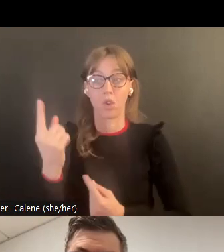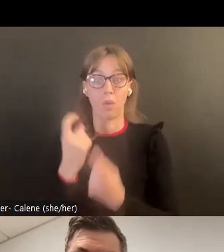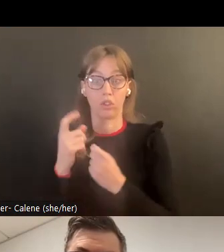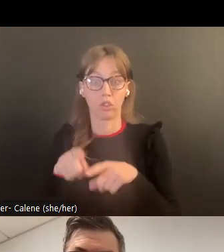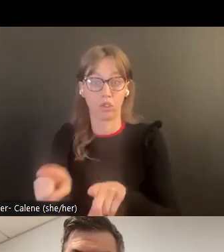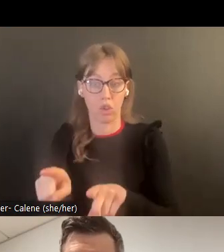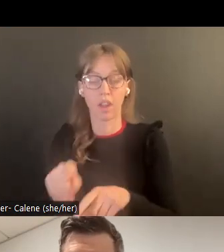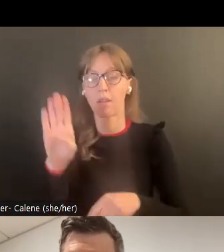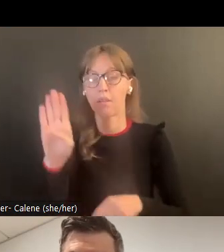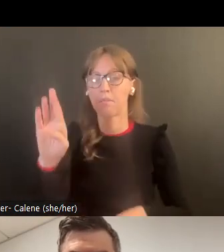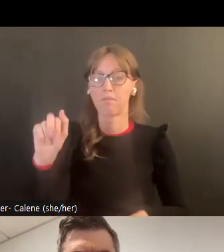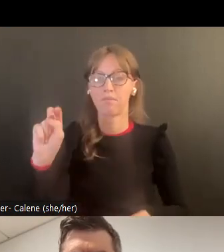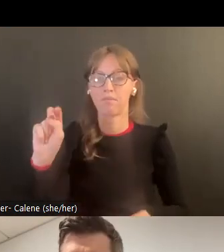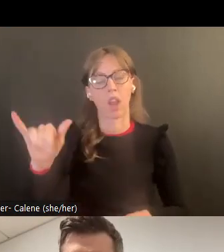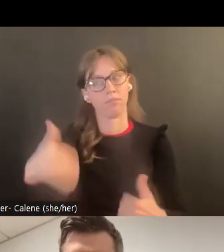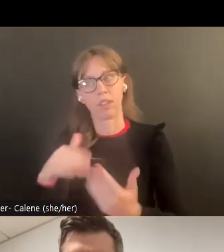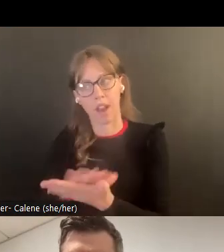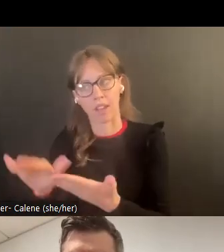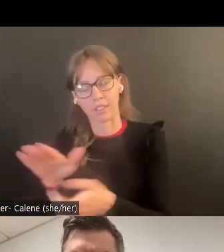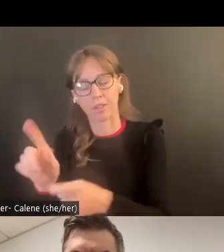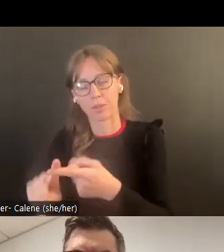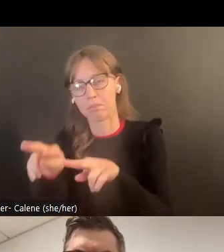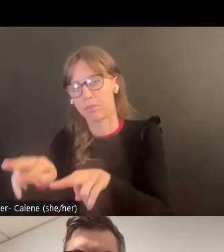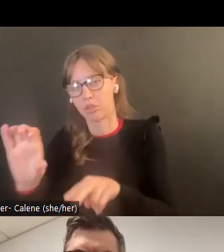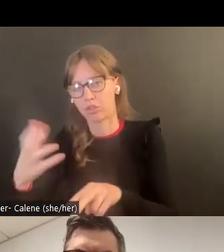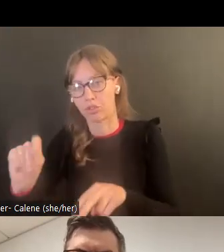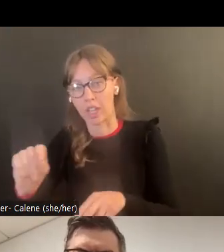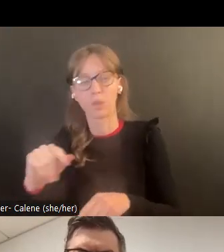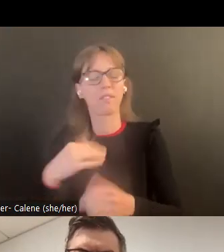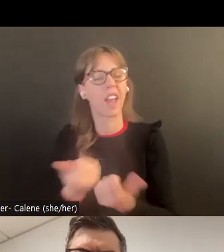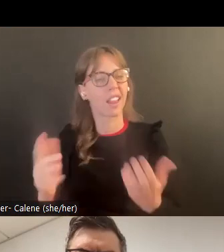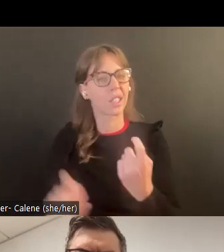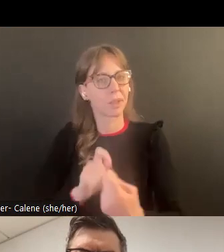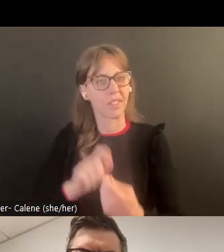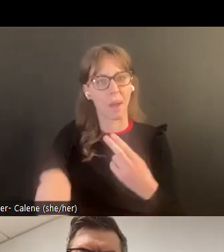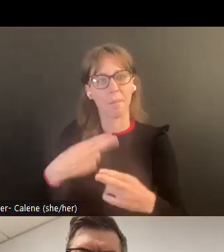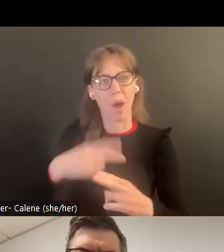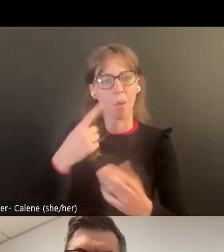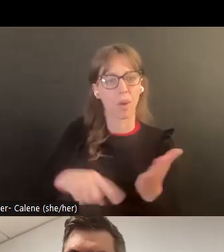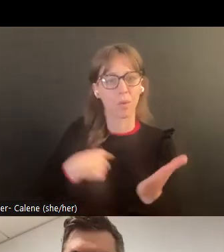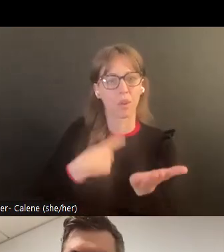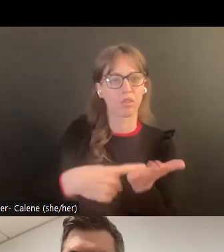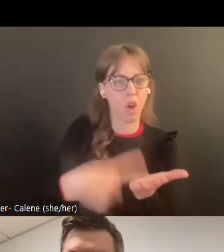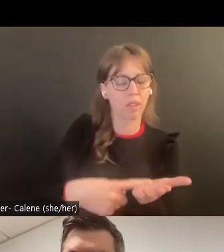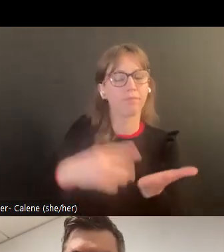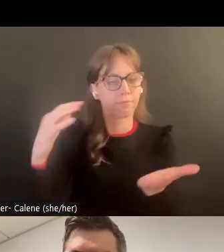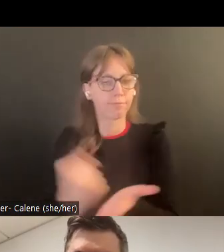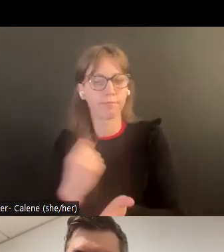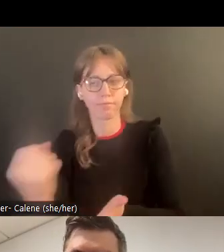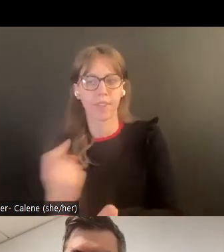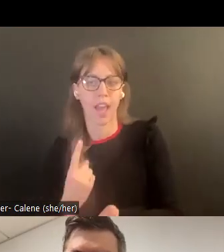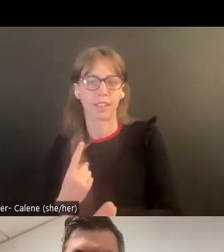Si personas tienen preguntas, Brandi va a estar pendiente del chat. Si hay algo que está alrededor de lo que estamos hablando, pues entonces